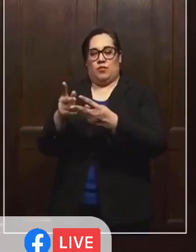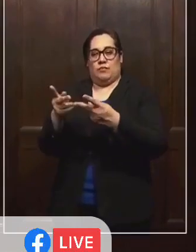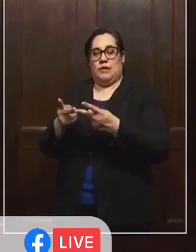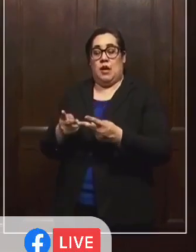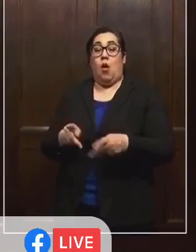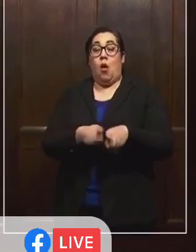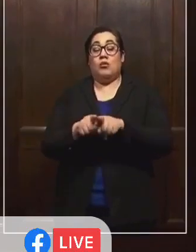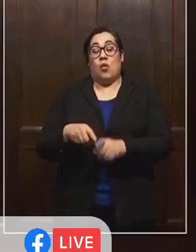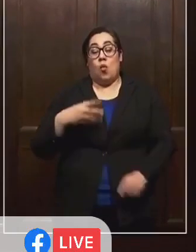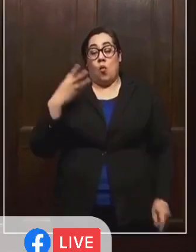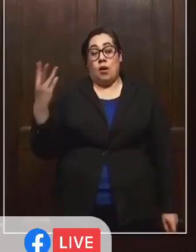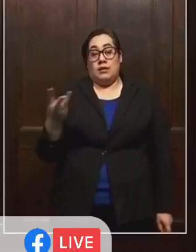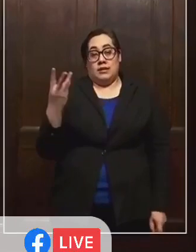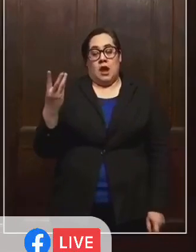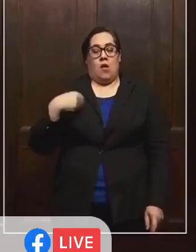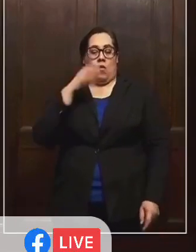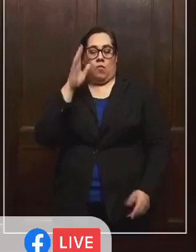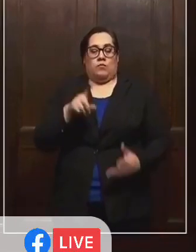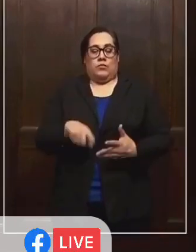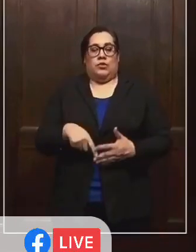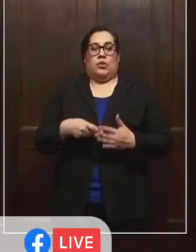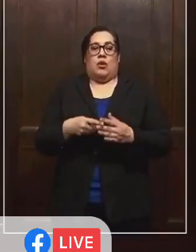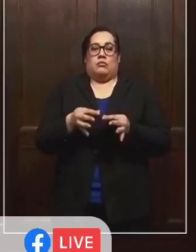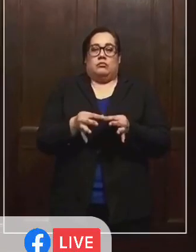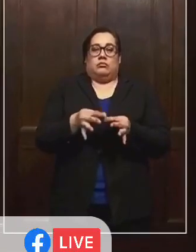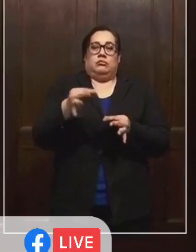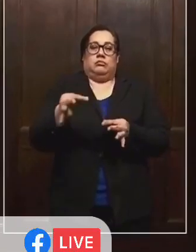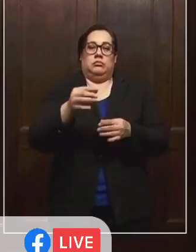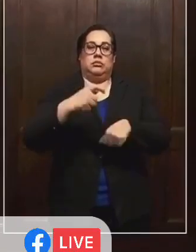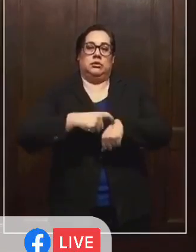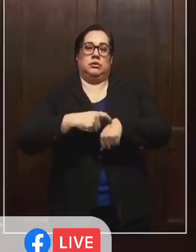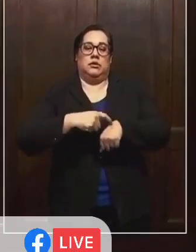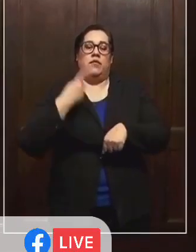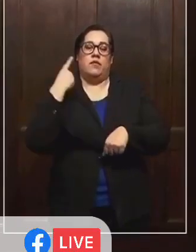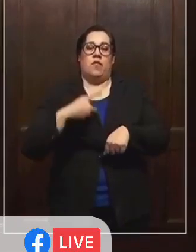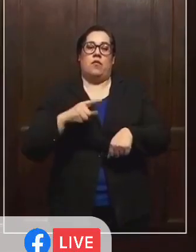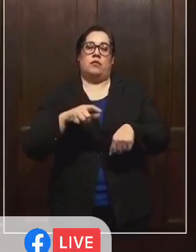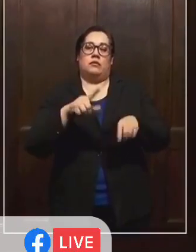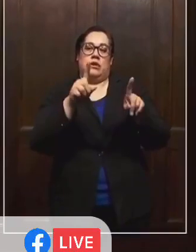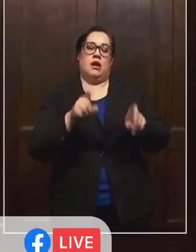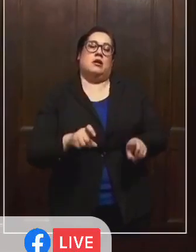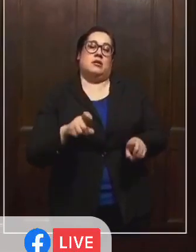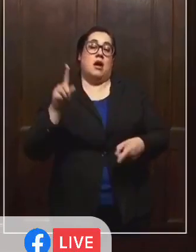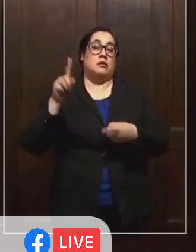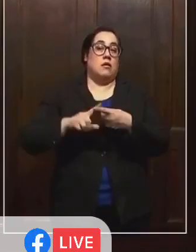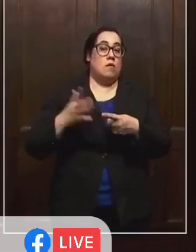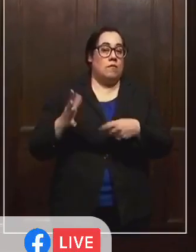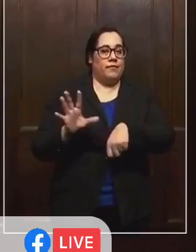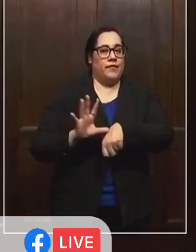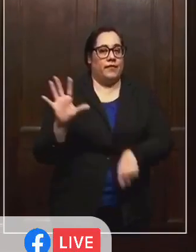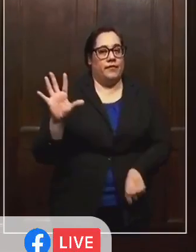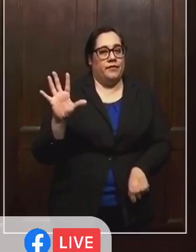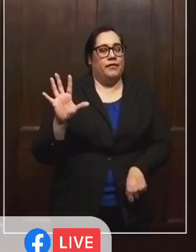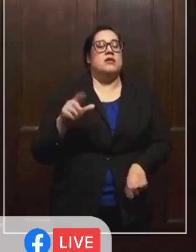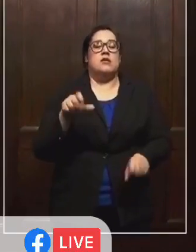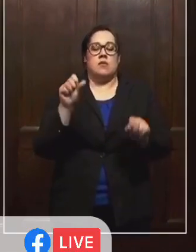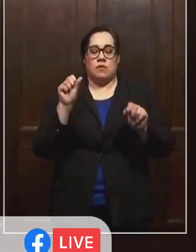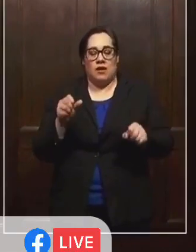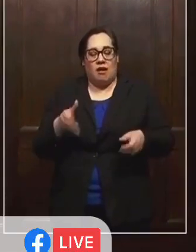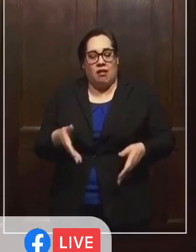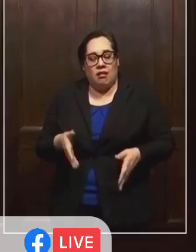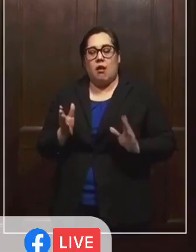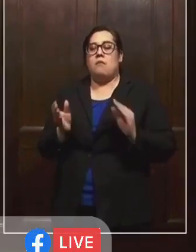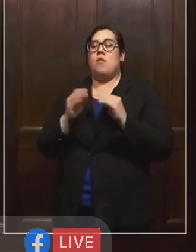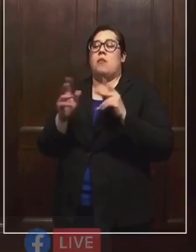empezaremos a extender las horas para hacerse una prueba hasta las 5 para permitir más